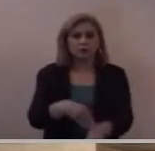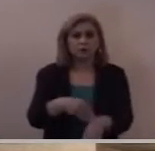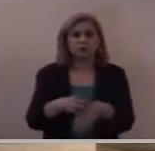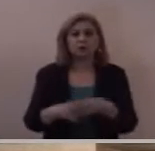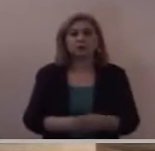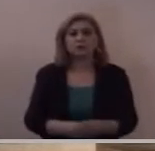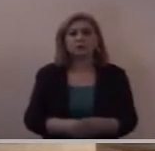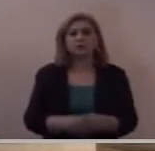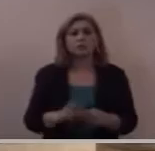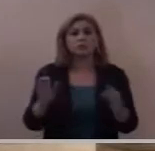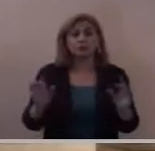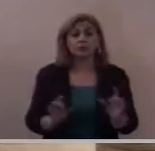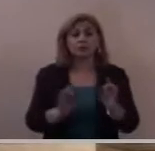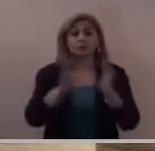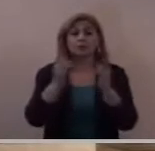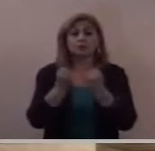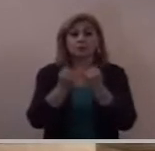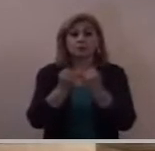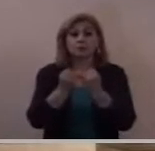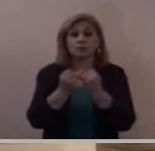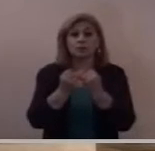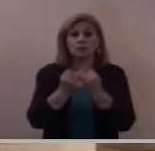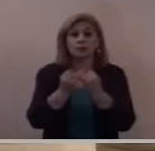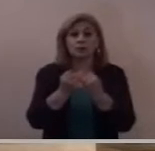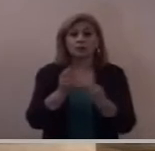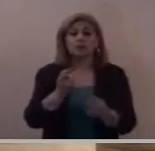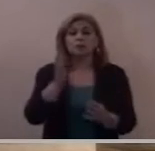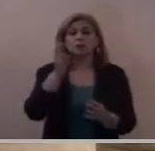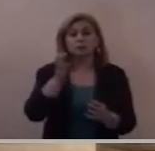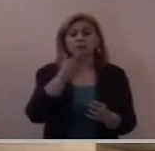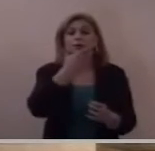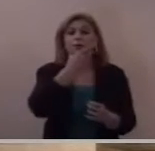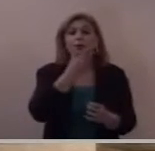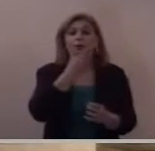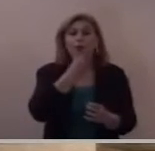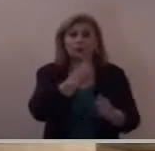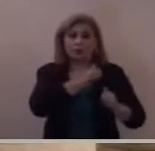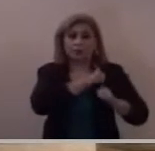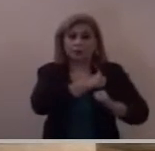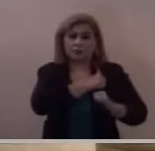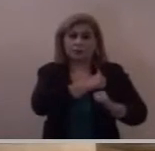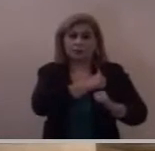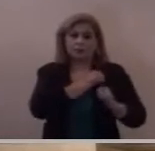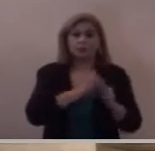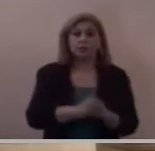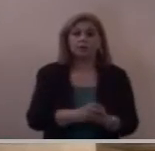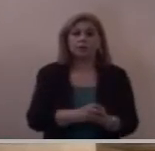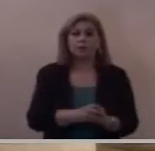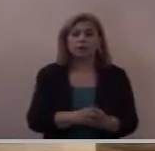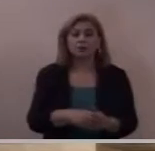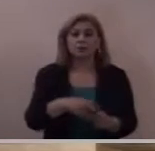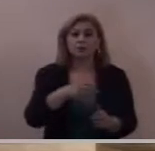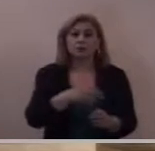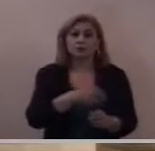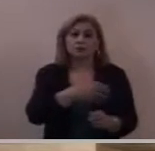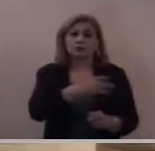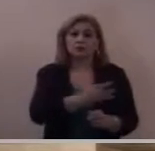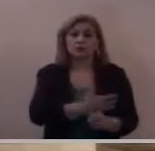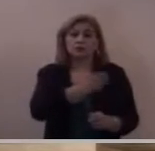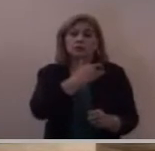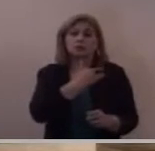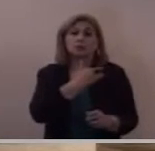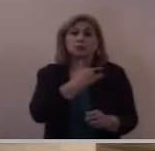segunda cosa que también admiro del centurión es que tiene sensibilidad al